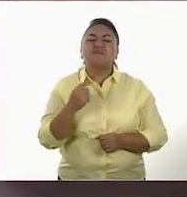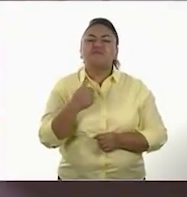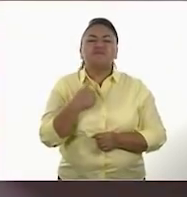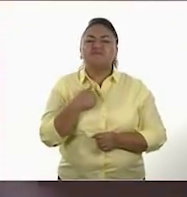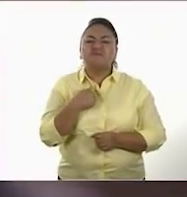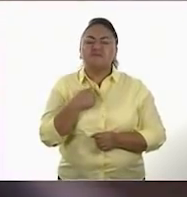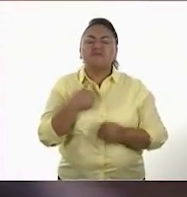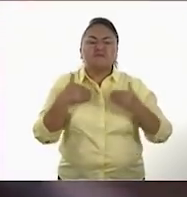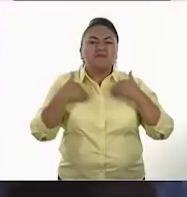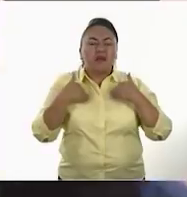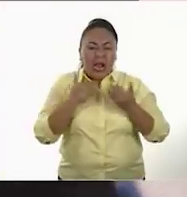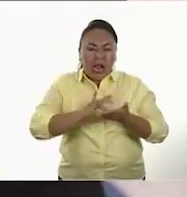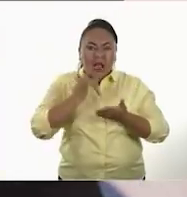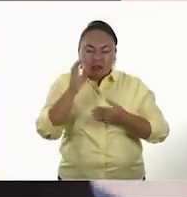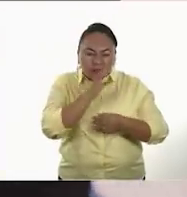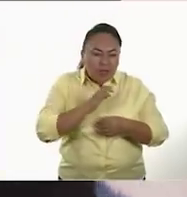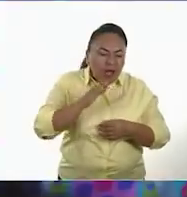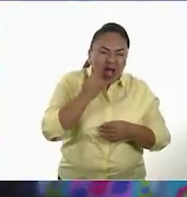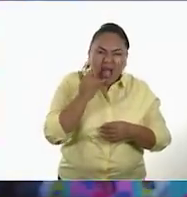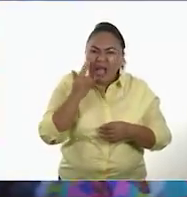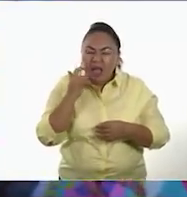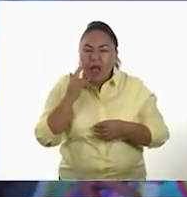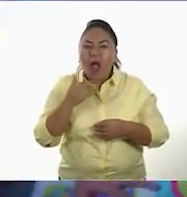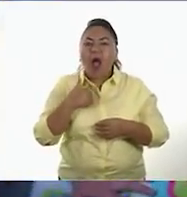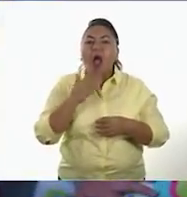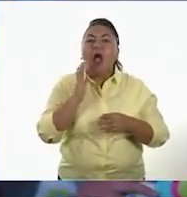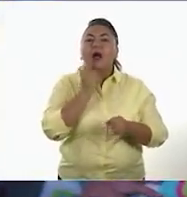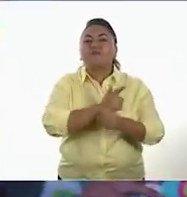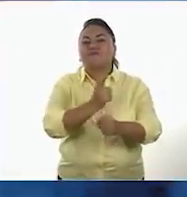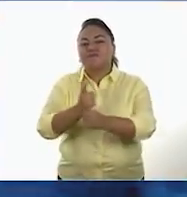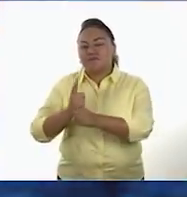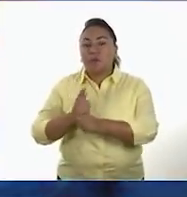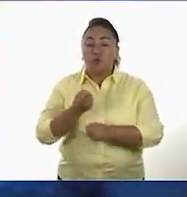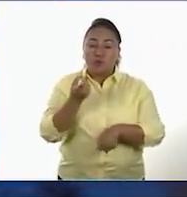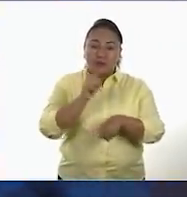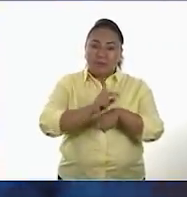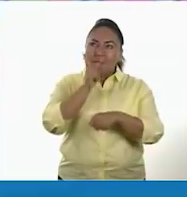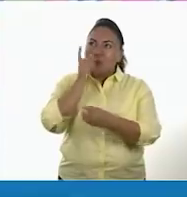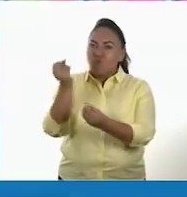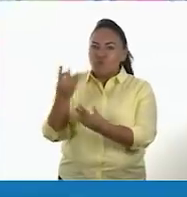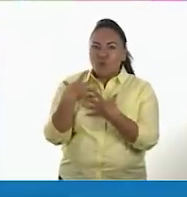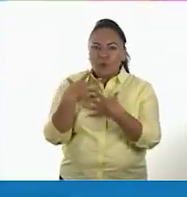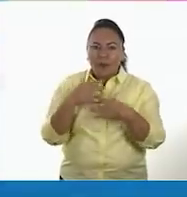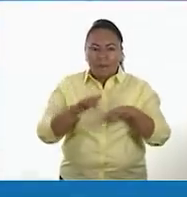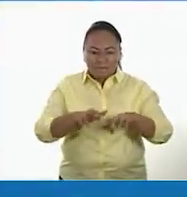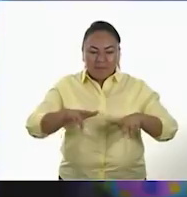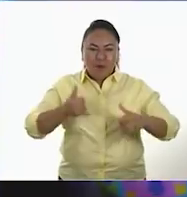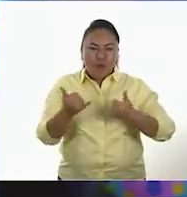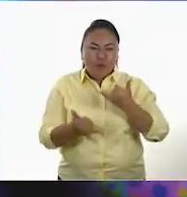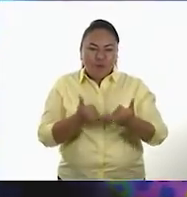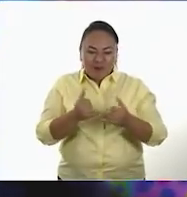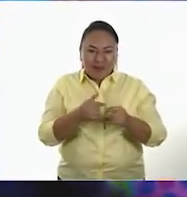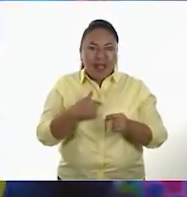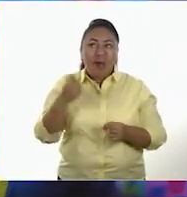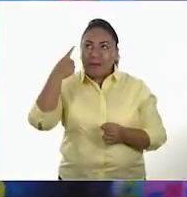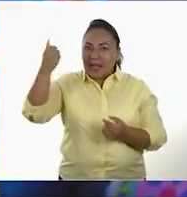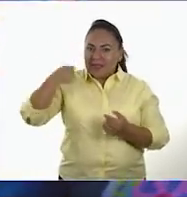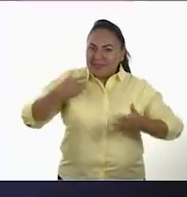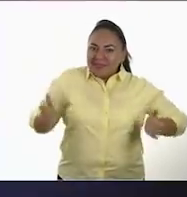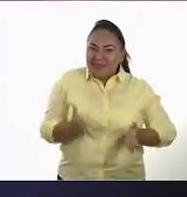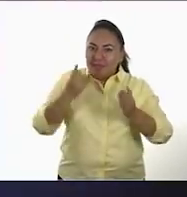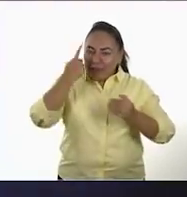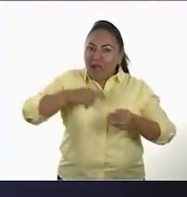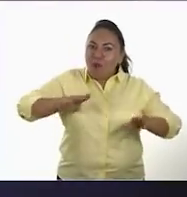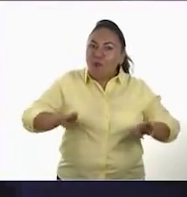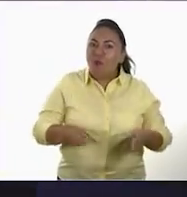entender cómo funcionan las cosas. Un día, mi papá me regaló un pianito de juguete con todas las ganas de estimular mi